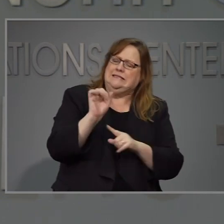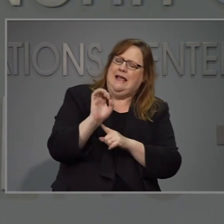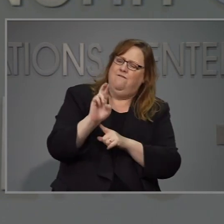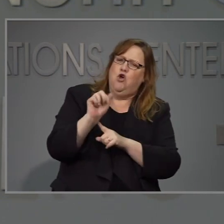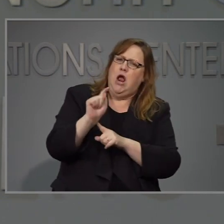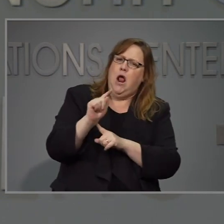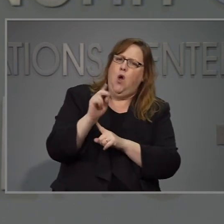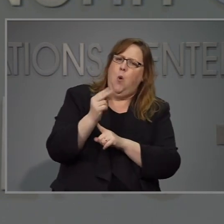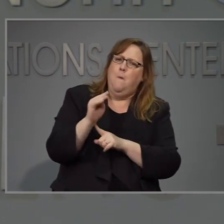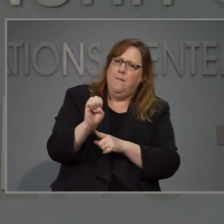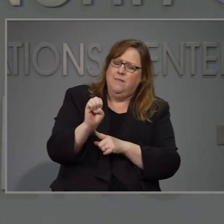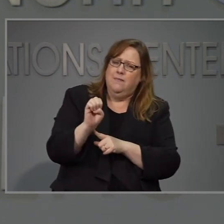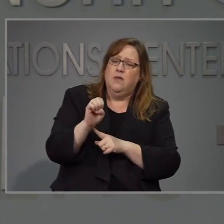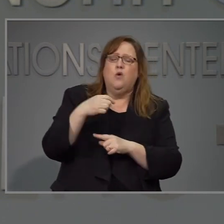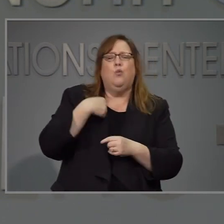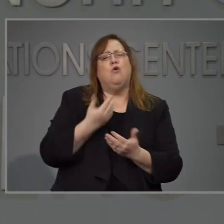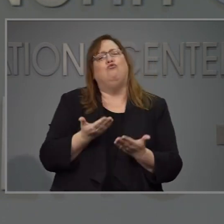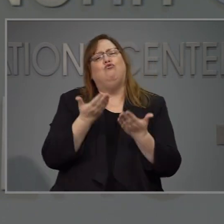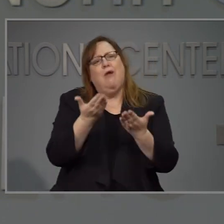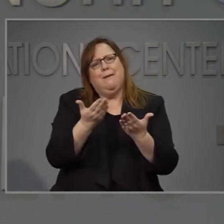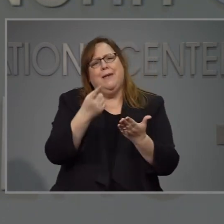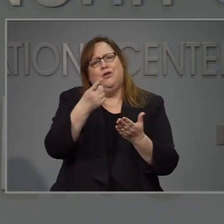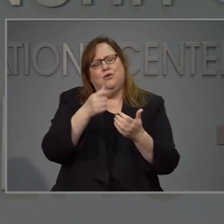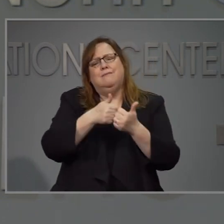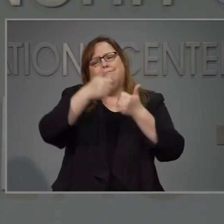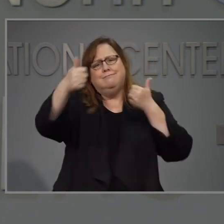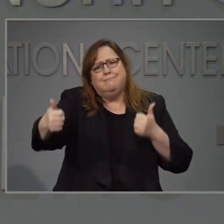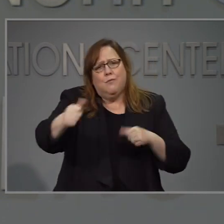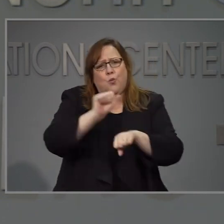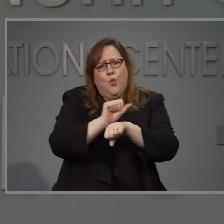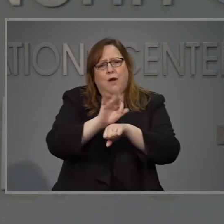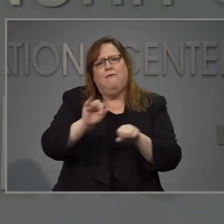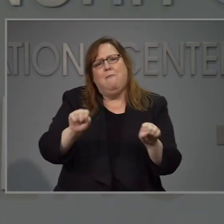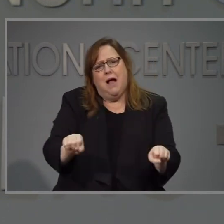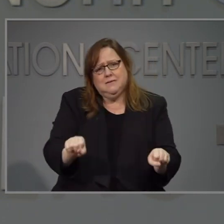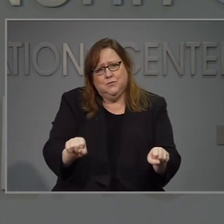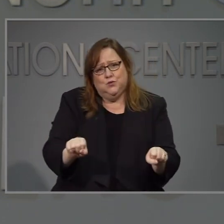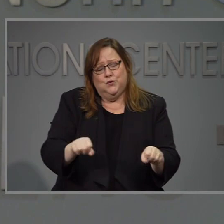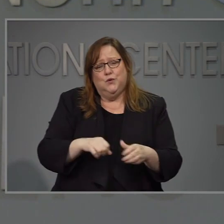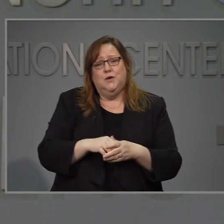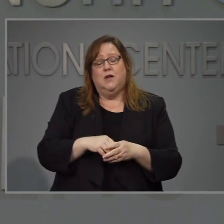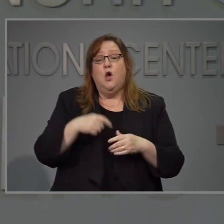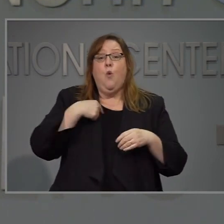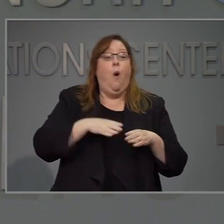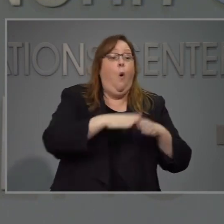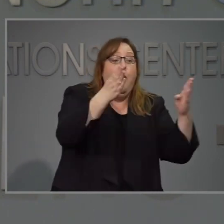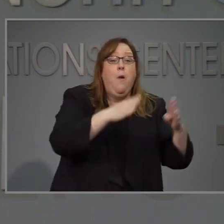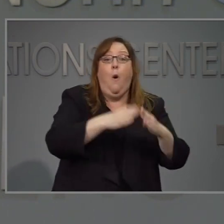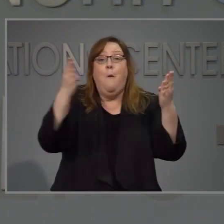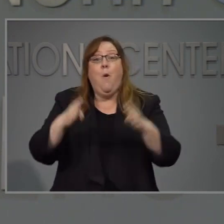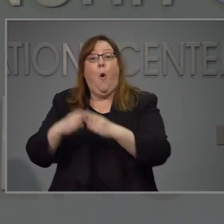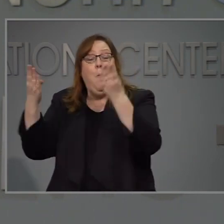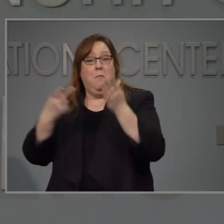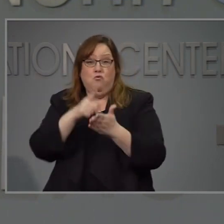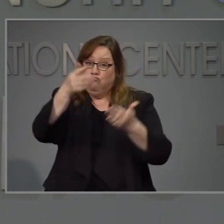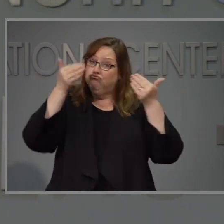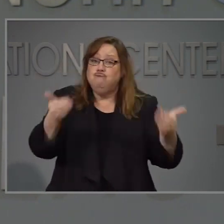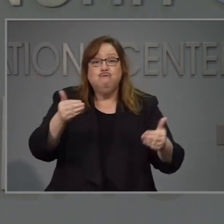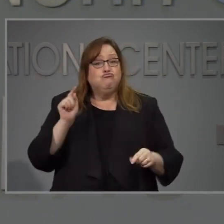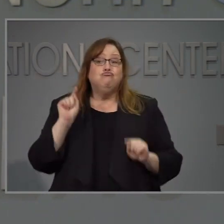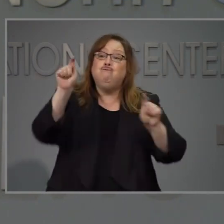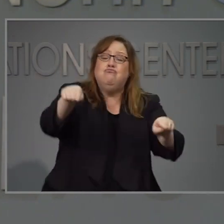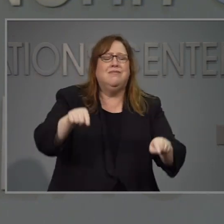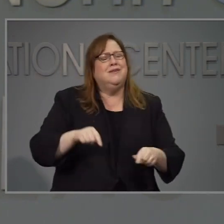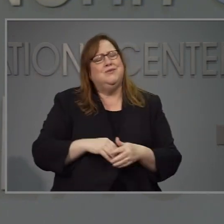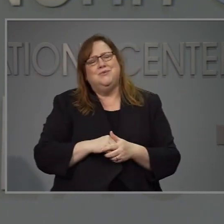exactamente es eso y no porque pueden ir a más lugares no quiere decir que debería hacerlos algunos negocios y